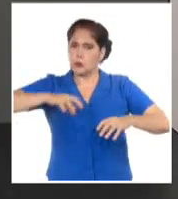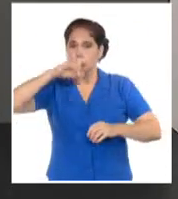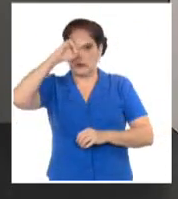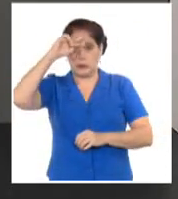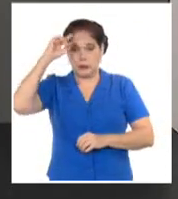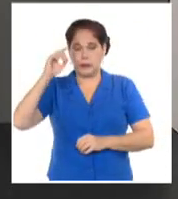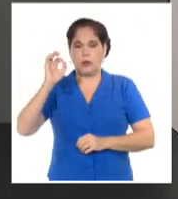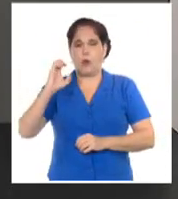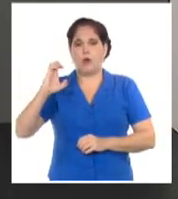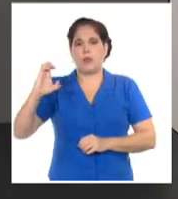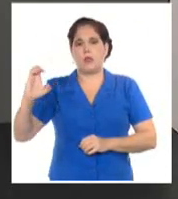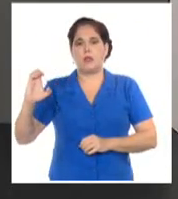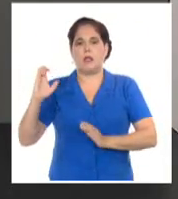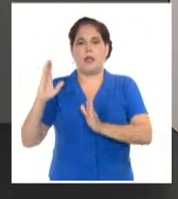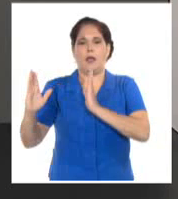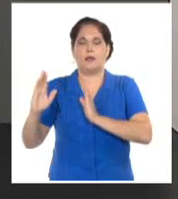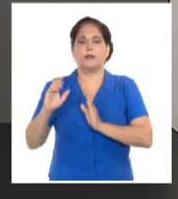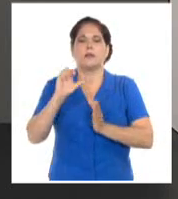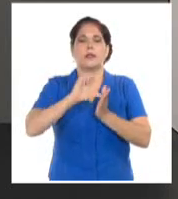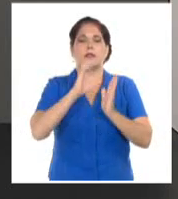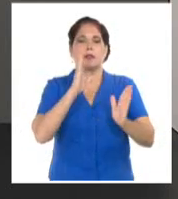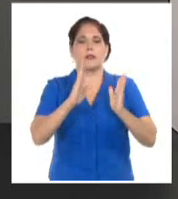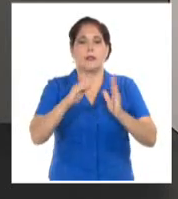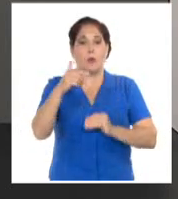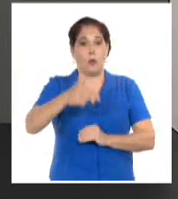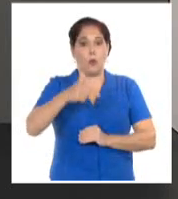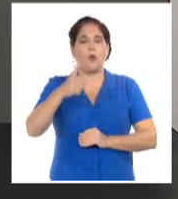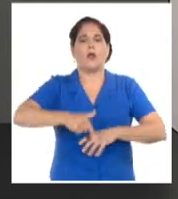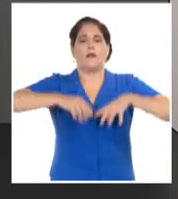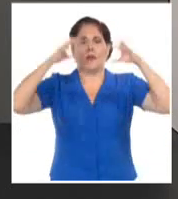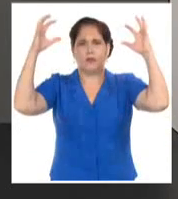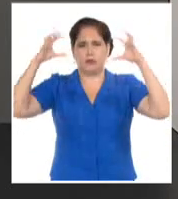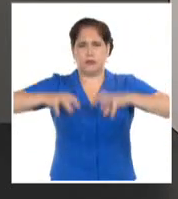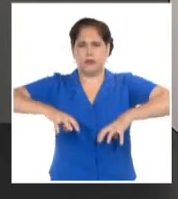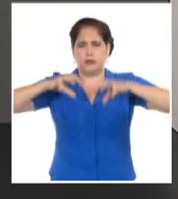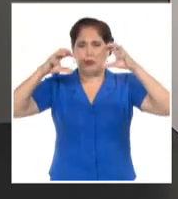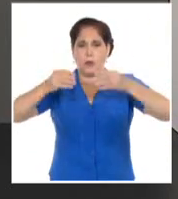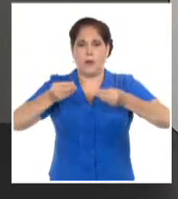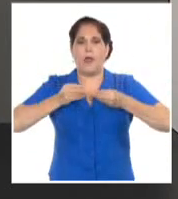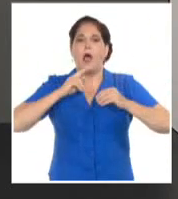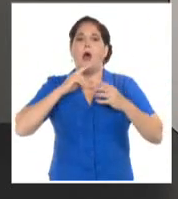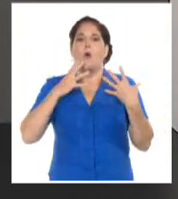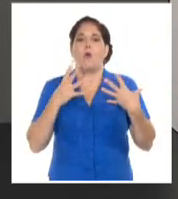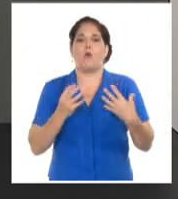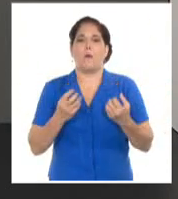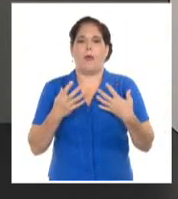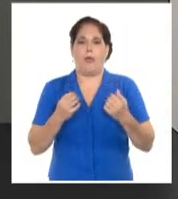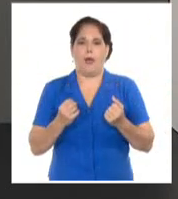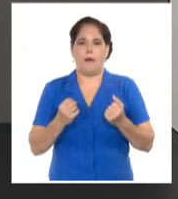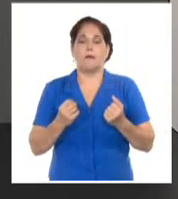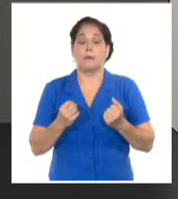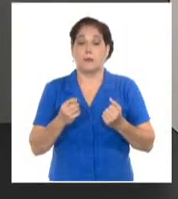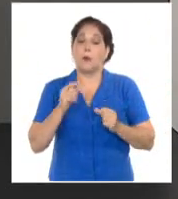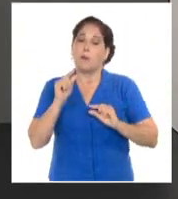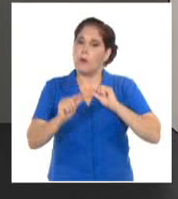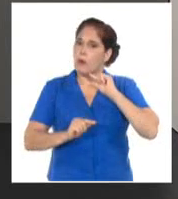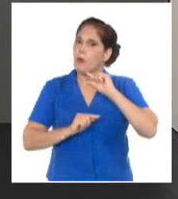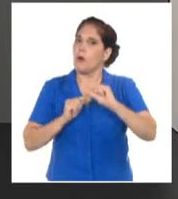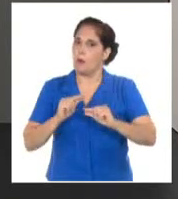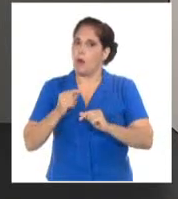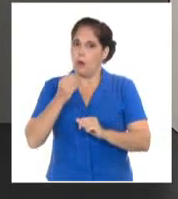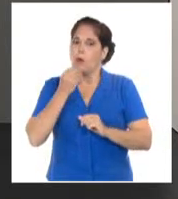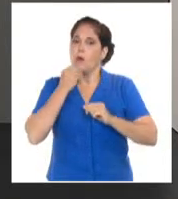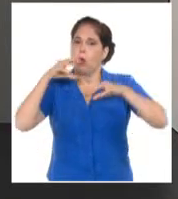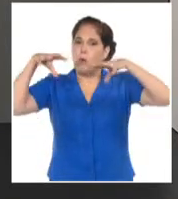regiones occidental y central. El jueves incentivado todavía con un flujo húmedo en las capas bajas de la atmósfera irá disminuyendo la probabilidad de